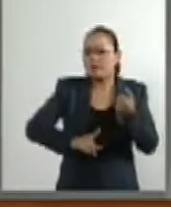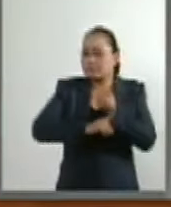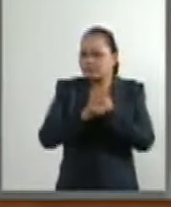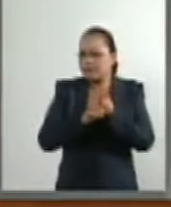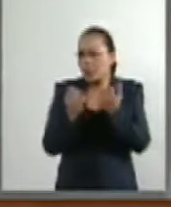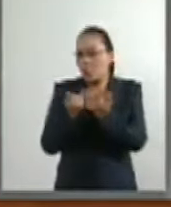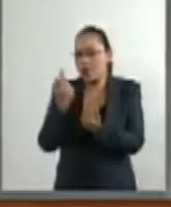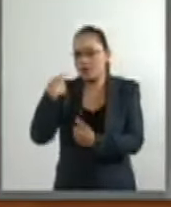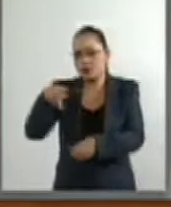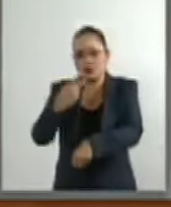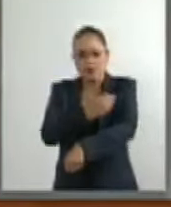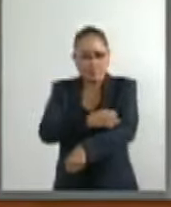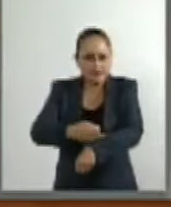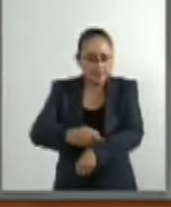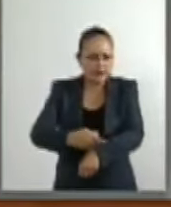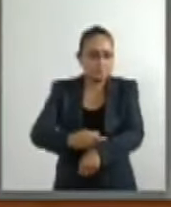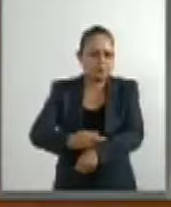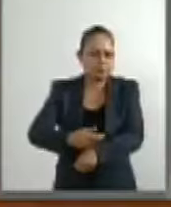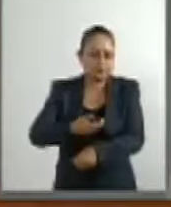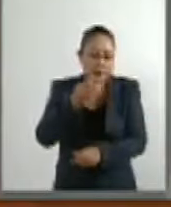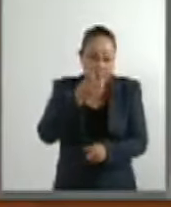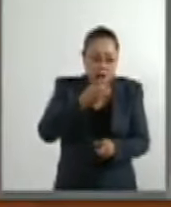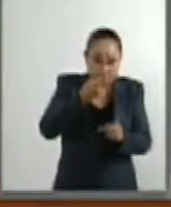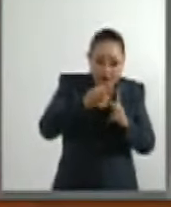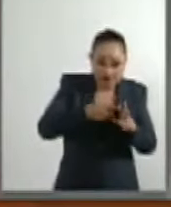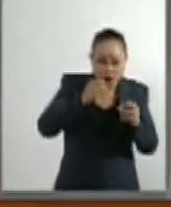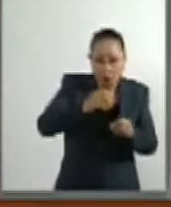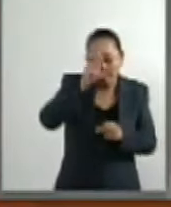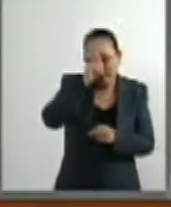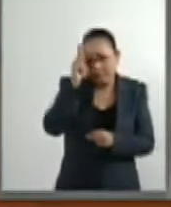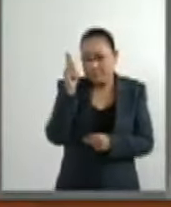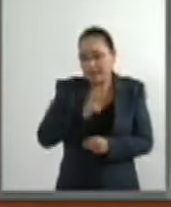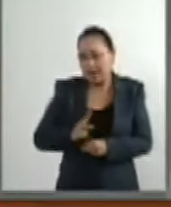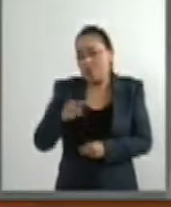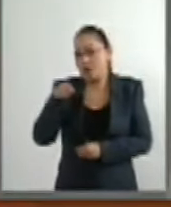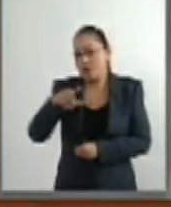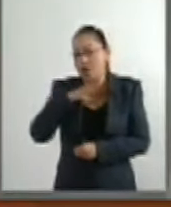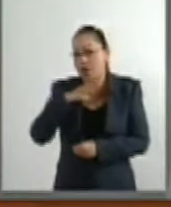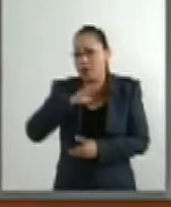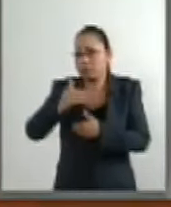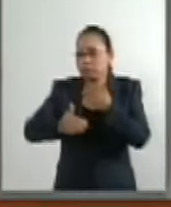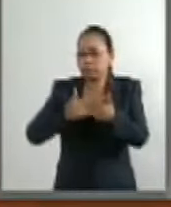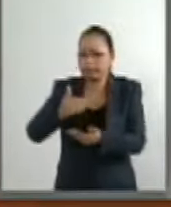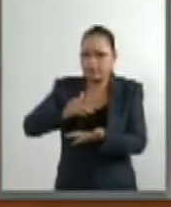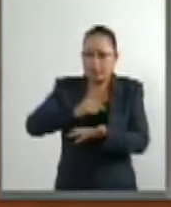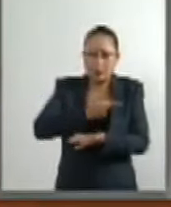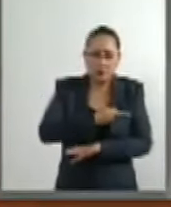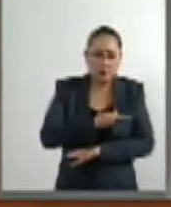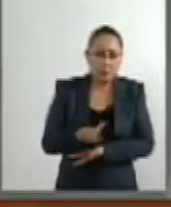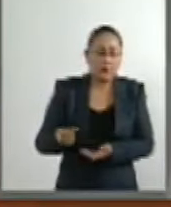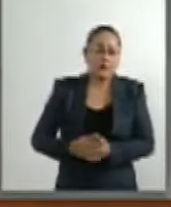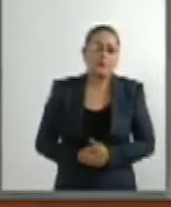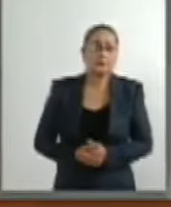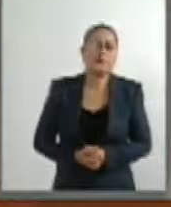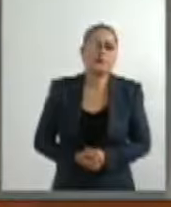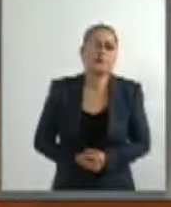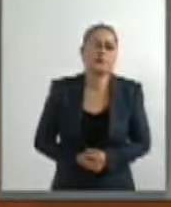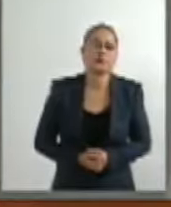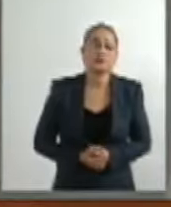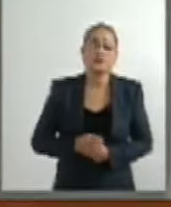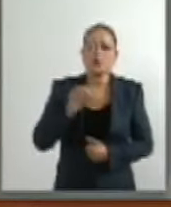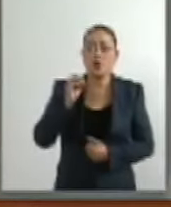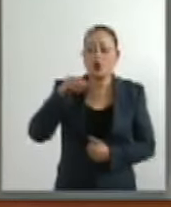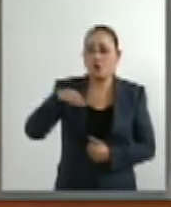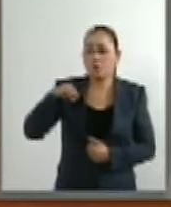generando o agravando sus condiciones de pobreza. La Organización Mundial de Salud señala